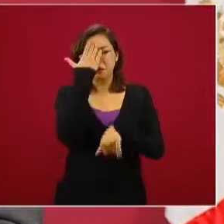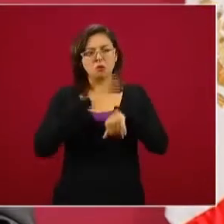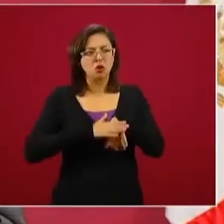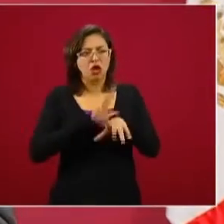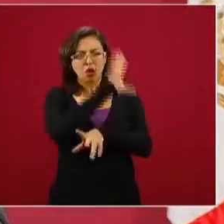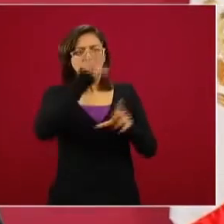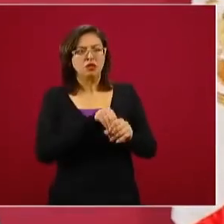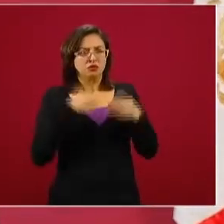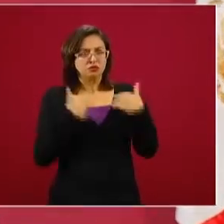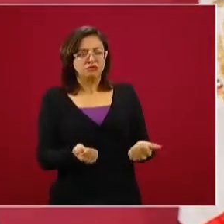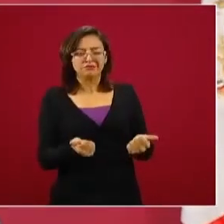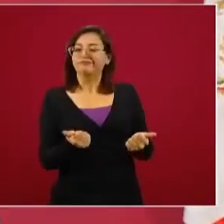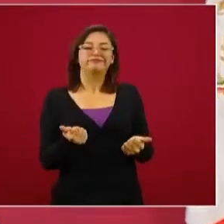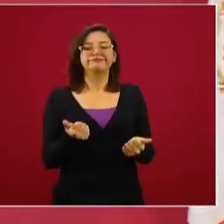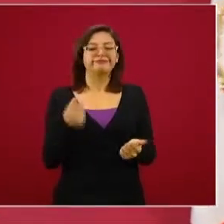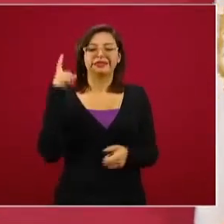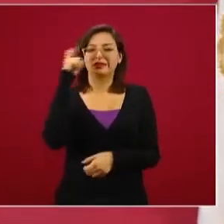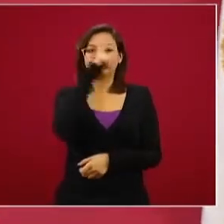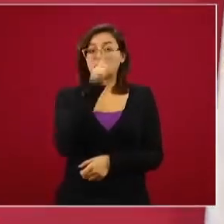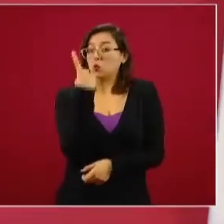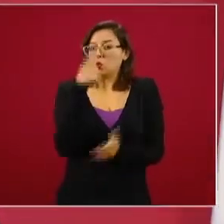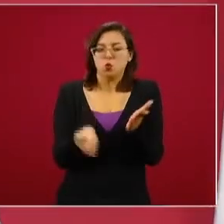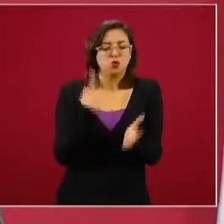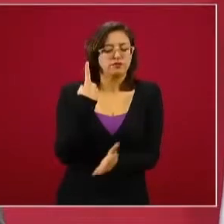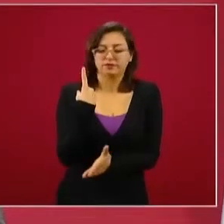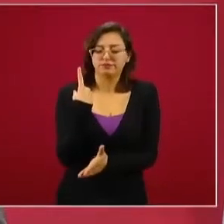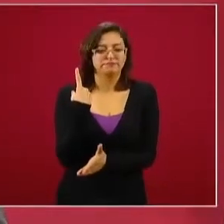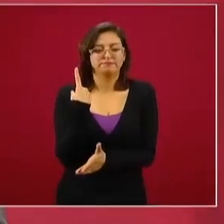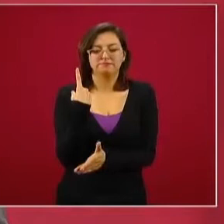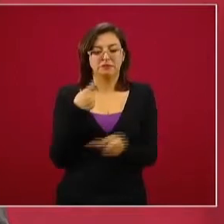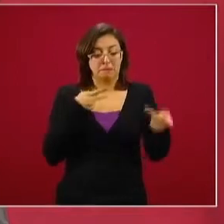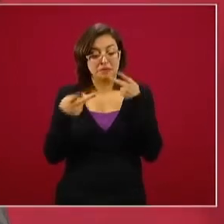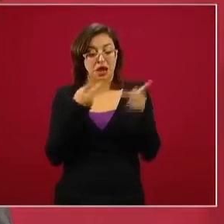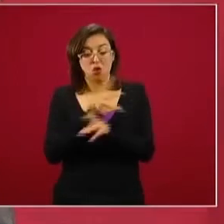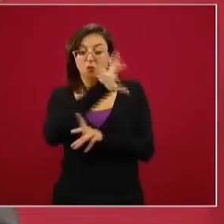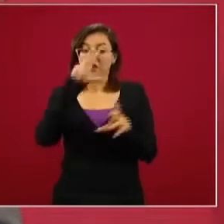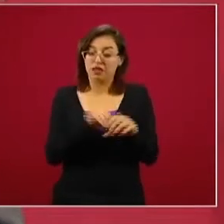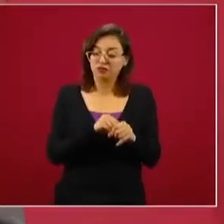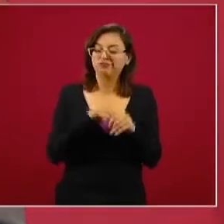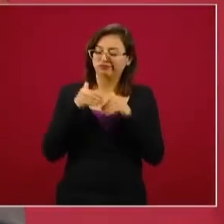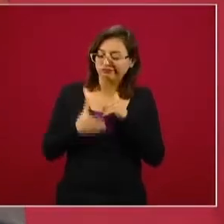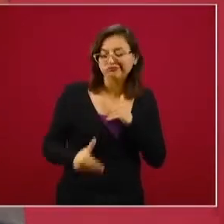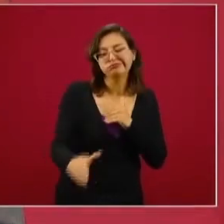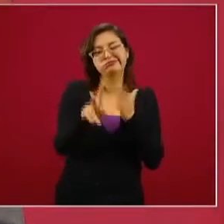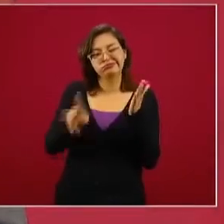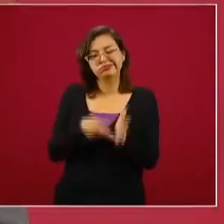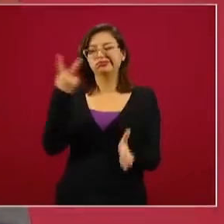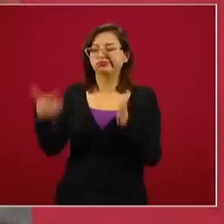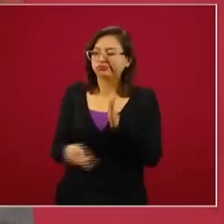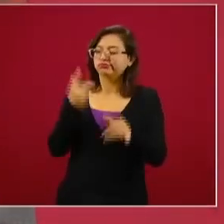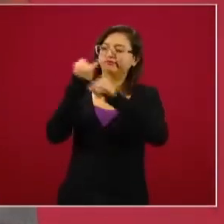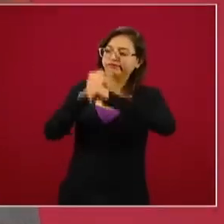lo que significa este plan, nos va a llevar algún tiempo,